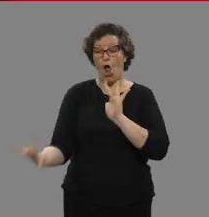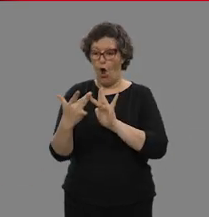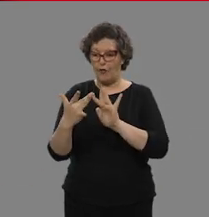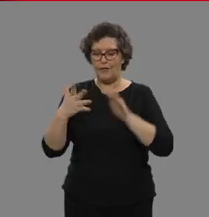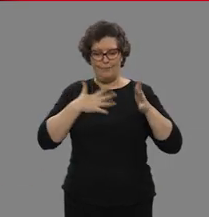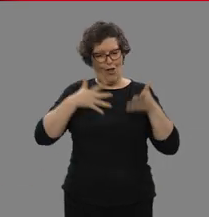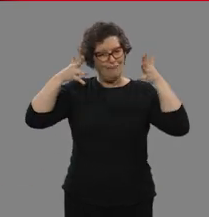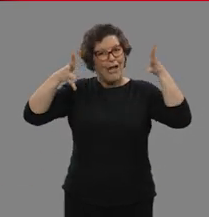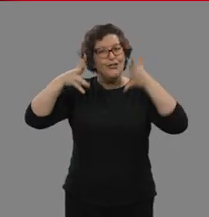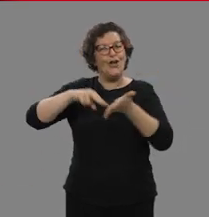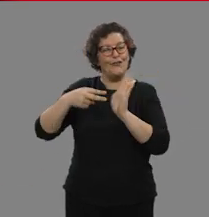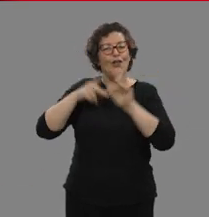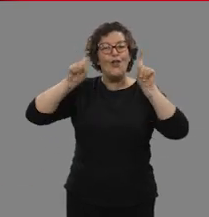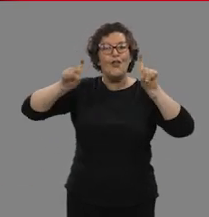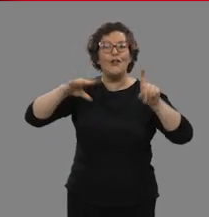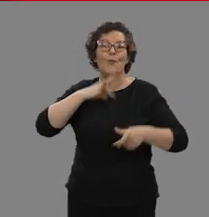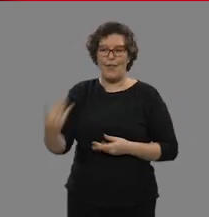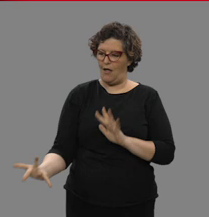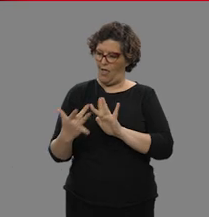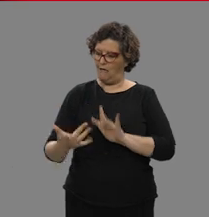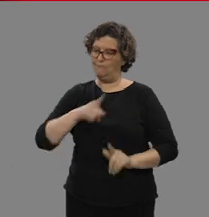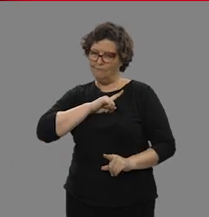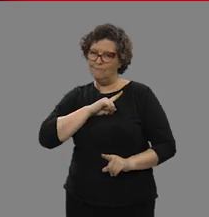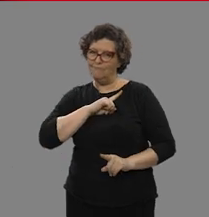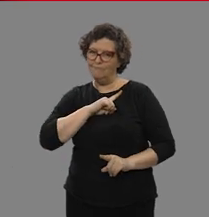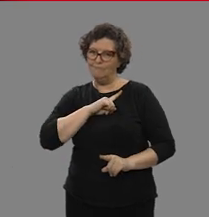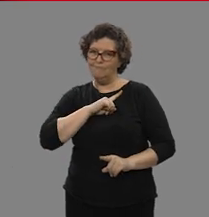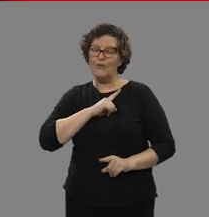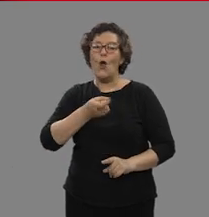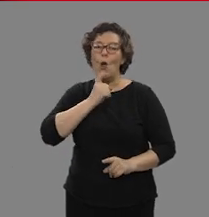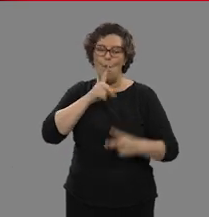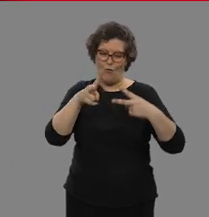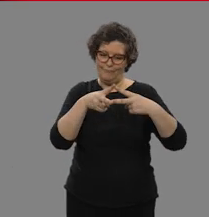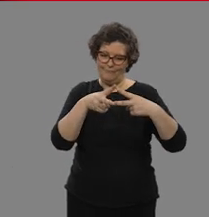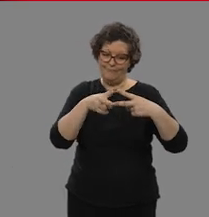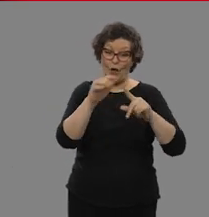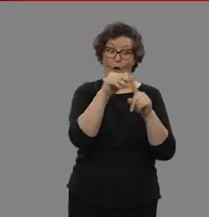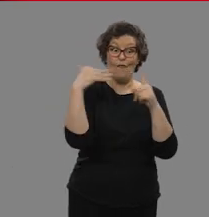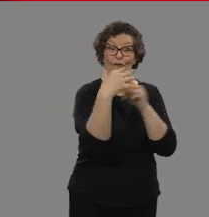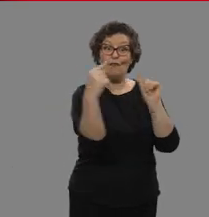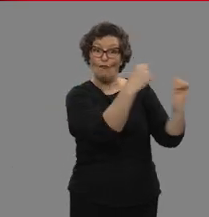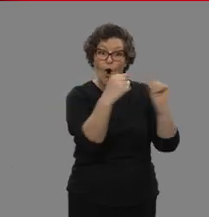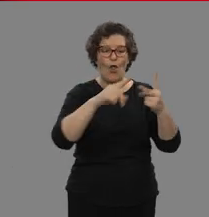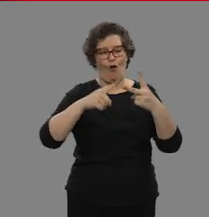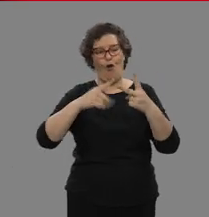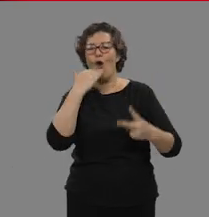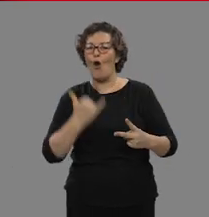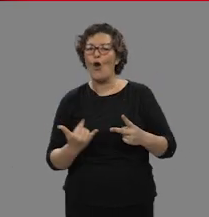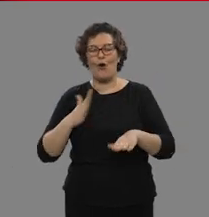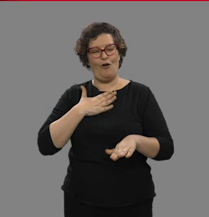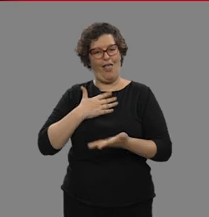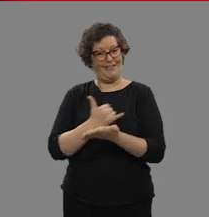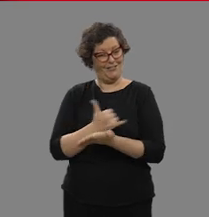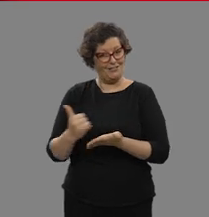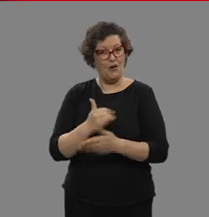asesor técnico docente podrás contactar conmigo a través del foro o del correo de la asignatura para cualquier